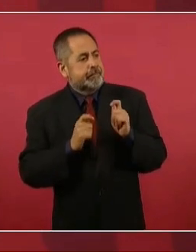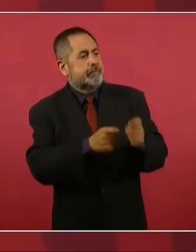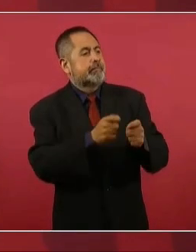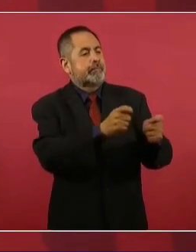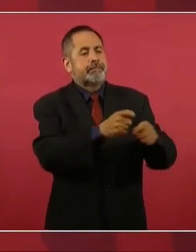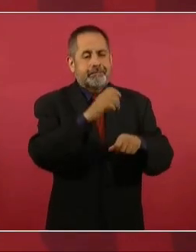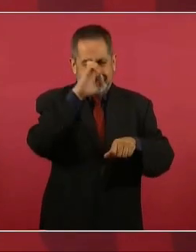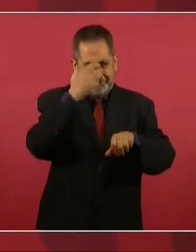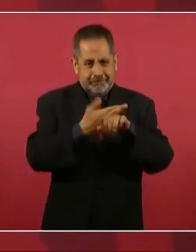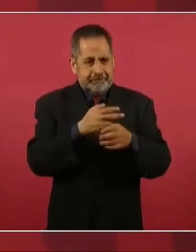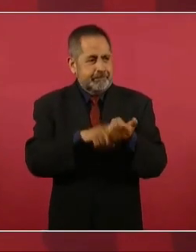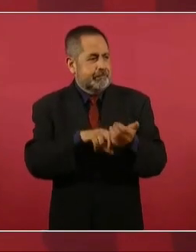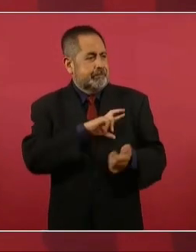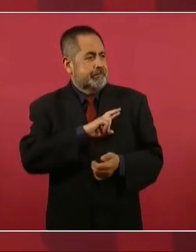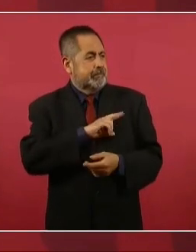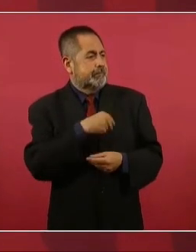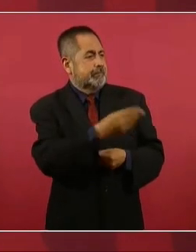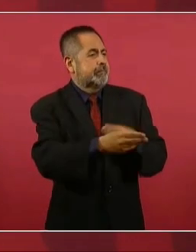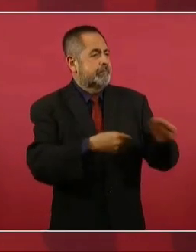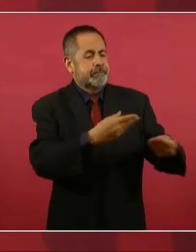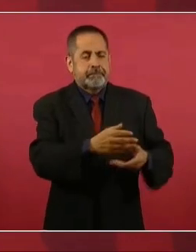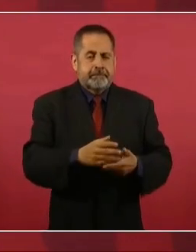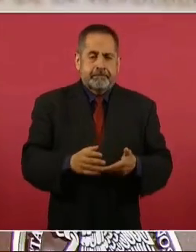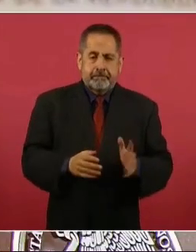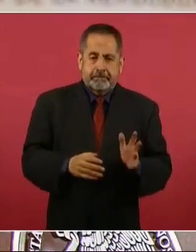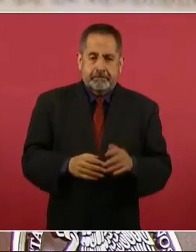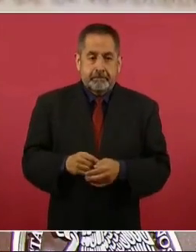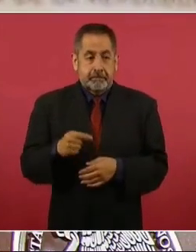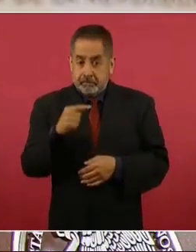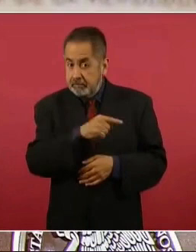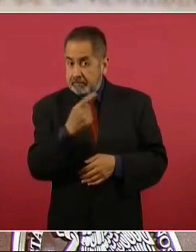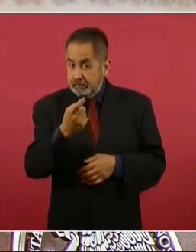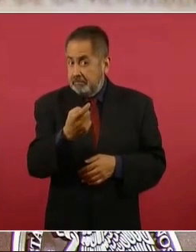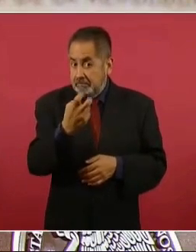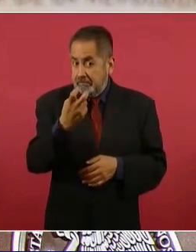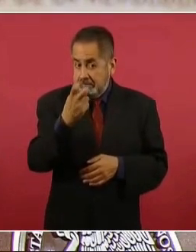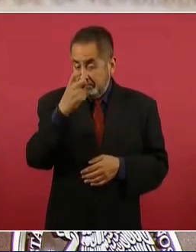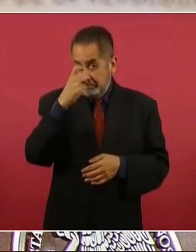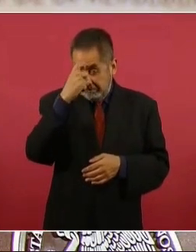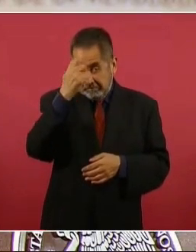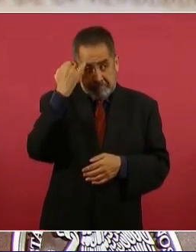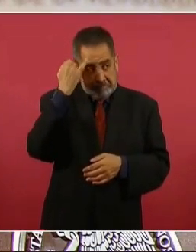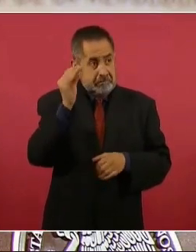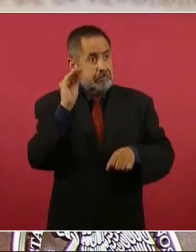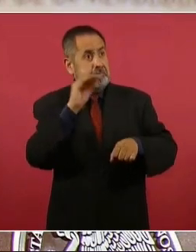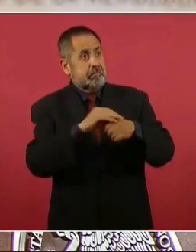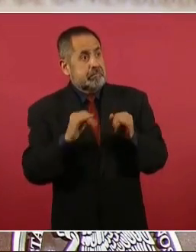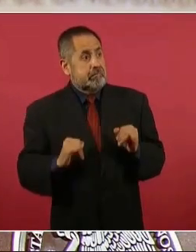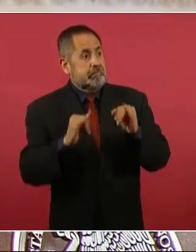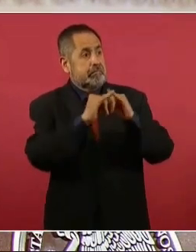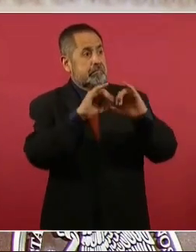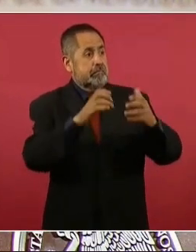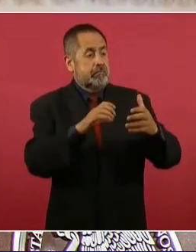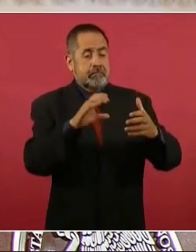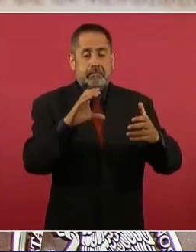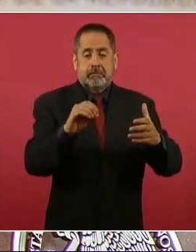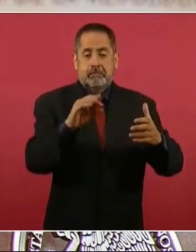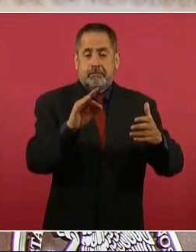de particulares. Para eso crearon esa